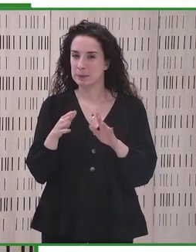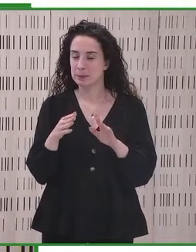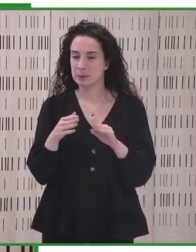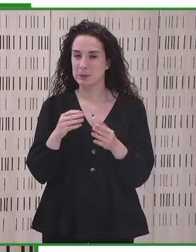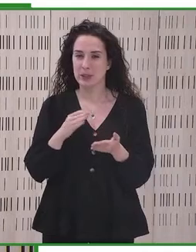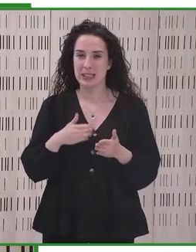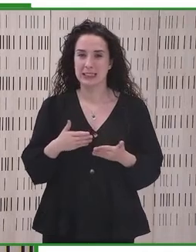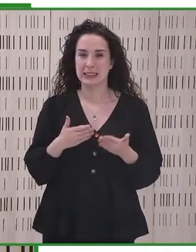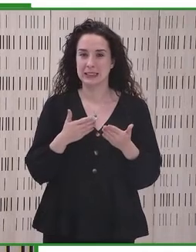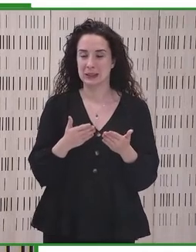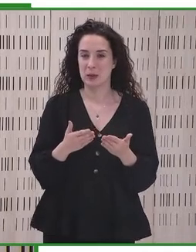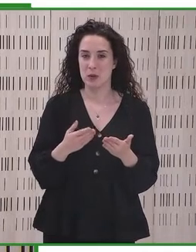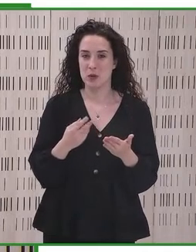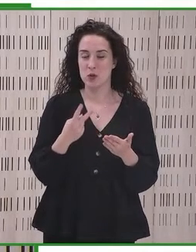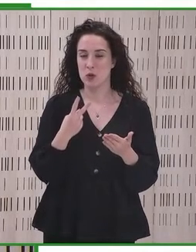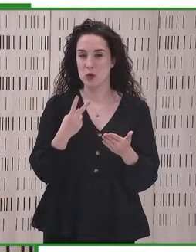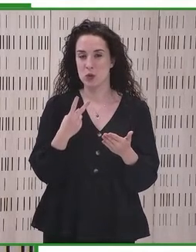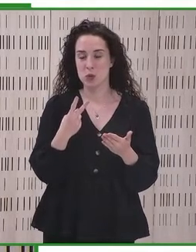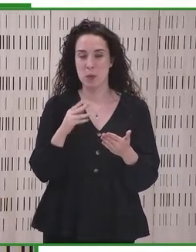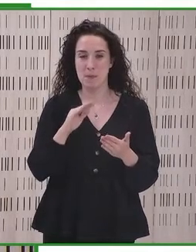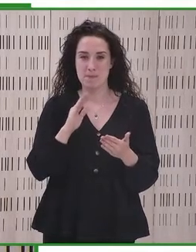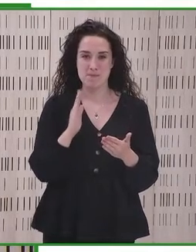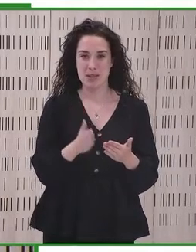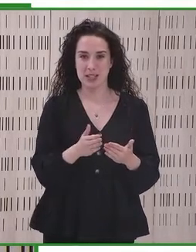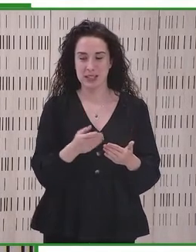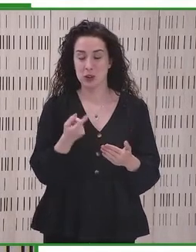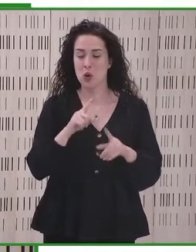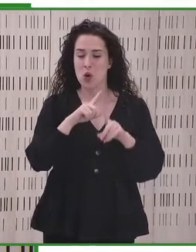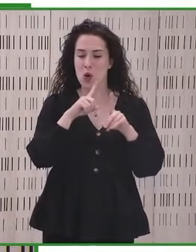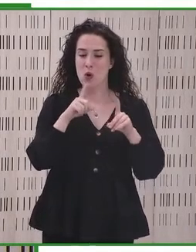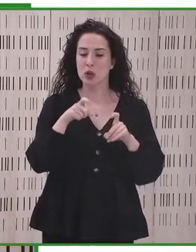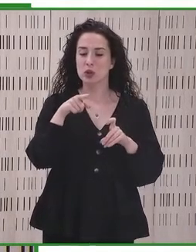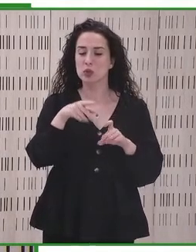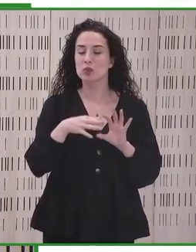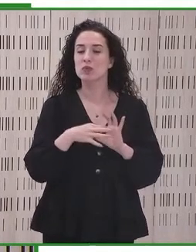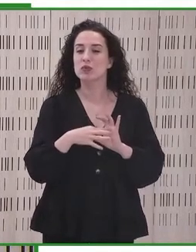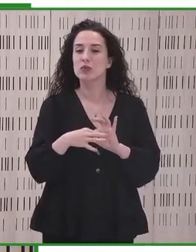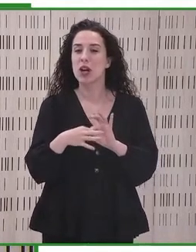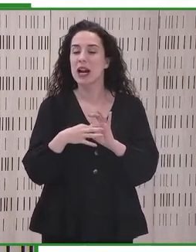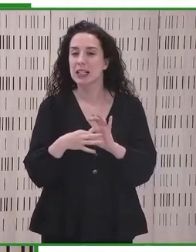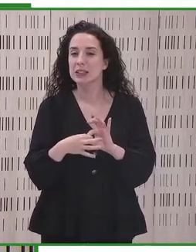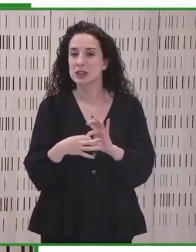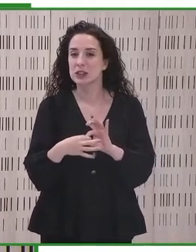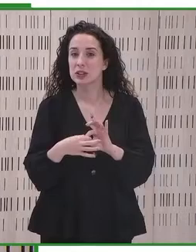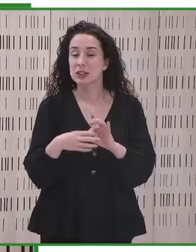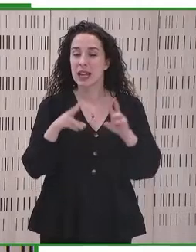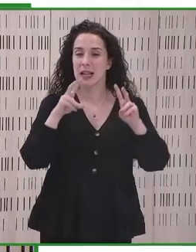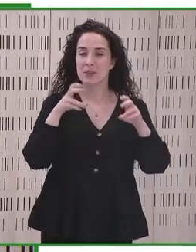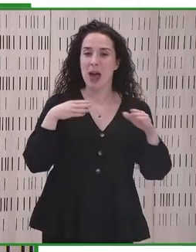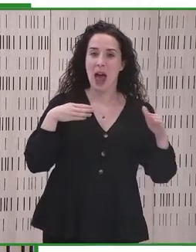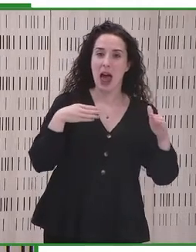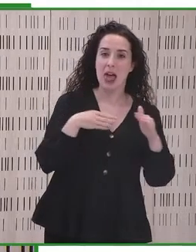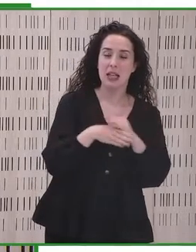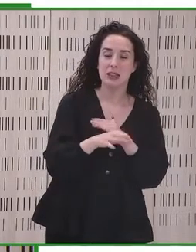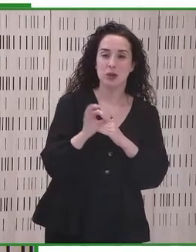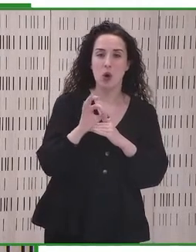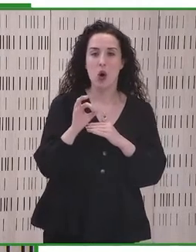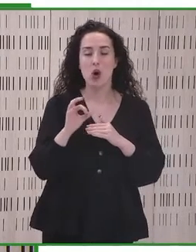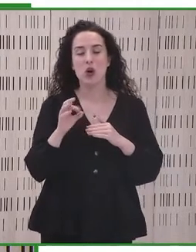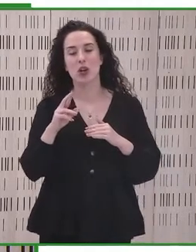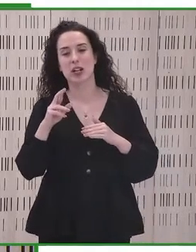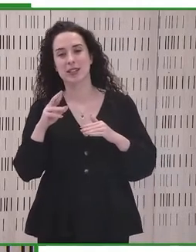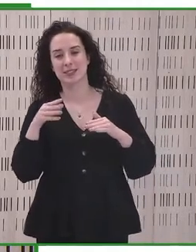de comentario sobre las personas que están aquí, que me acompañan, y las cuestiones